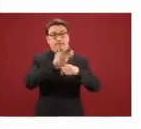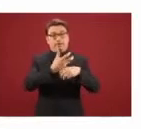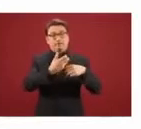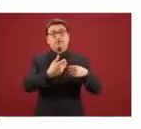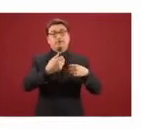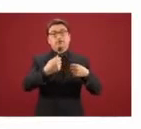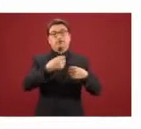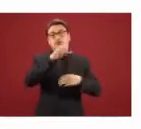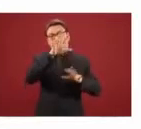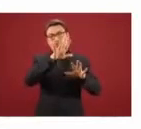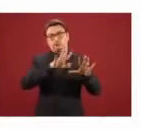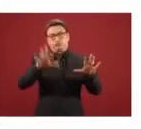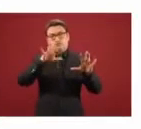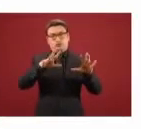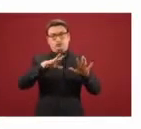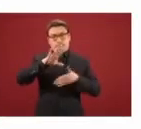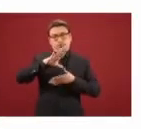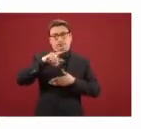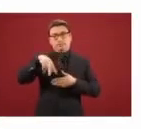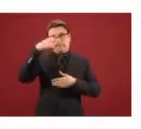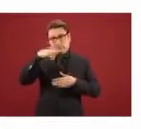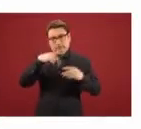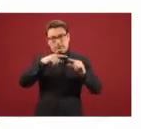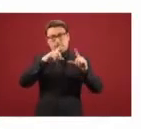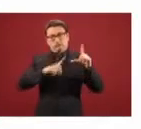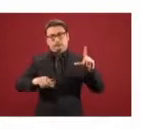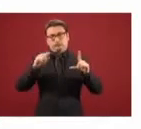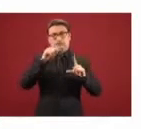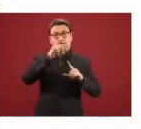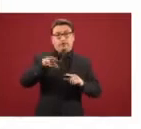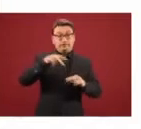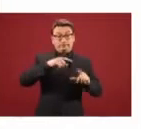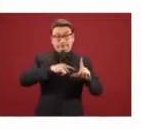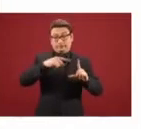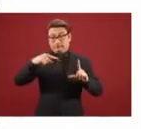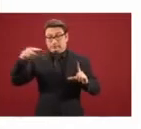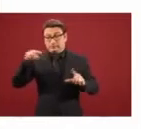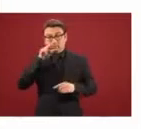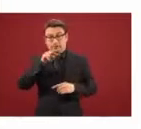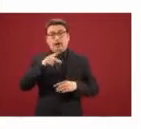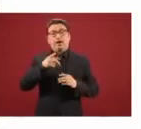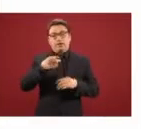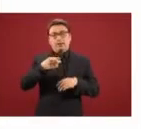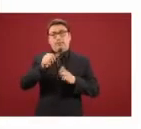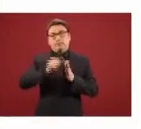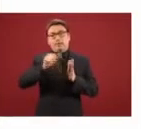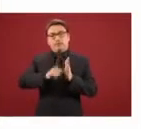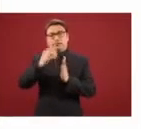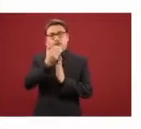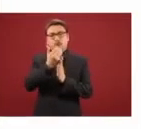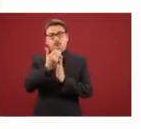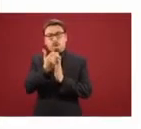México. Ese fue el punto de partida. Y como ustedes pueden apreciar en esa gráfica, cada mes se fue reduciendo primero